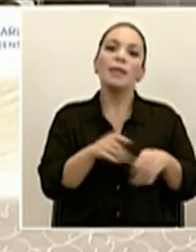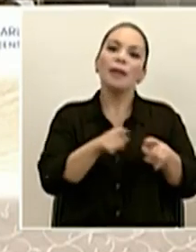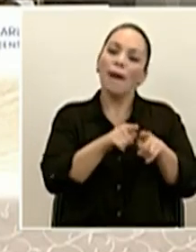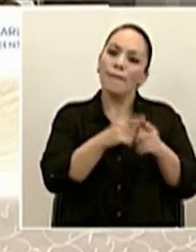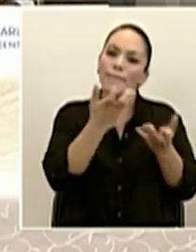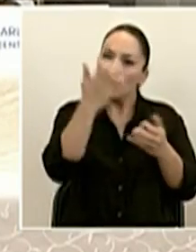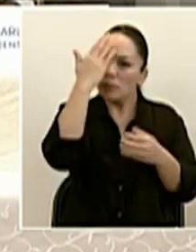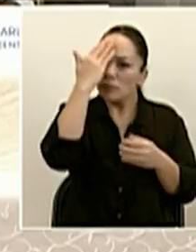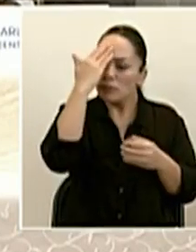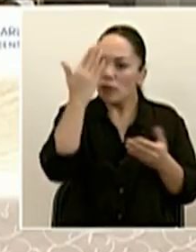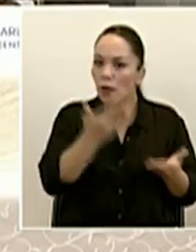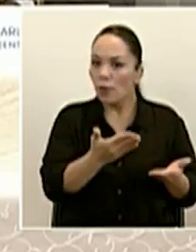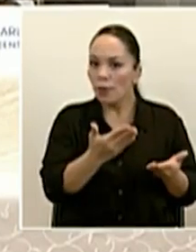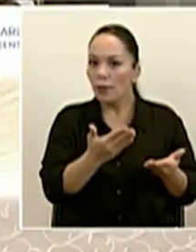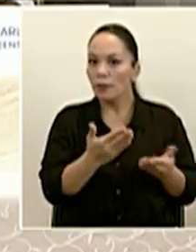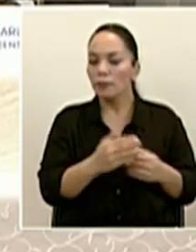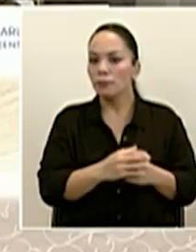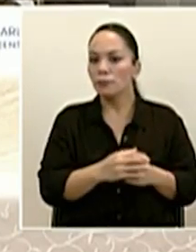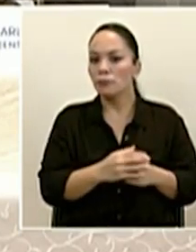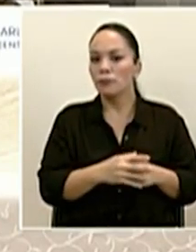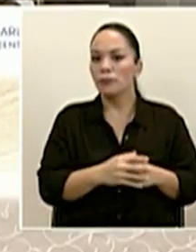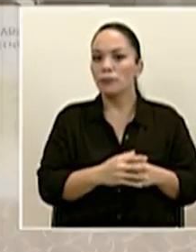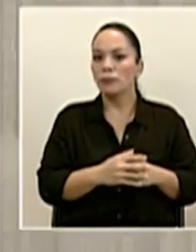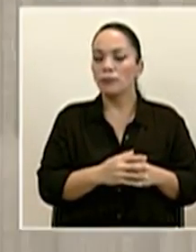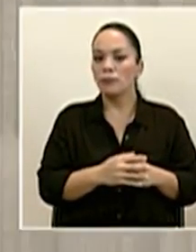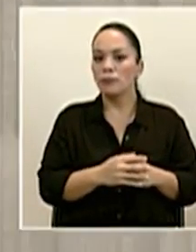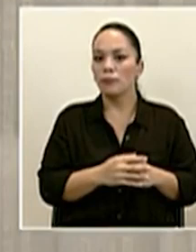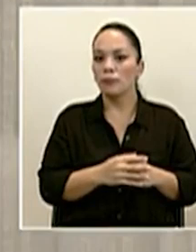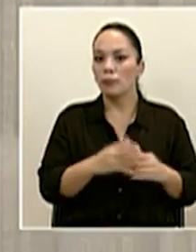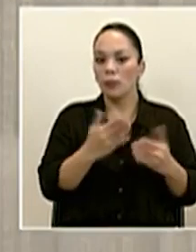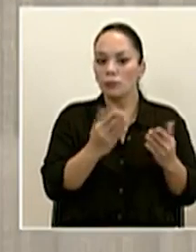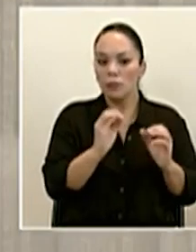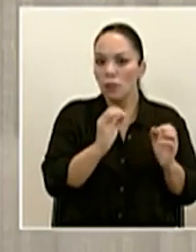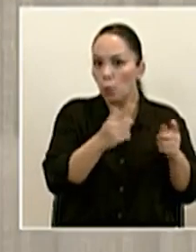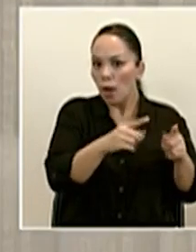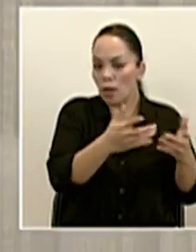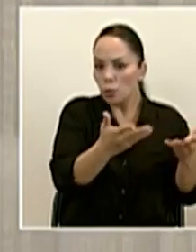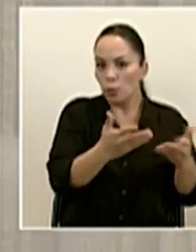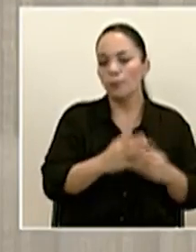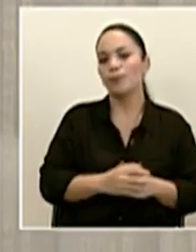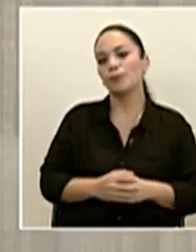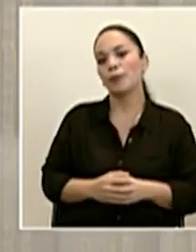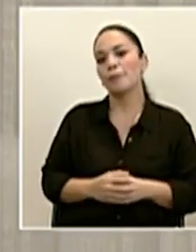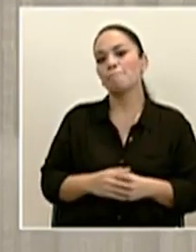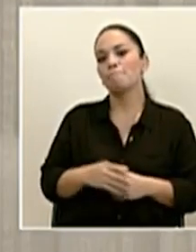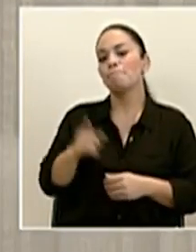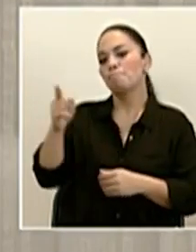no hay menores internados. Sí, muchas gracias, don Sergio.